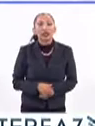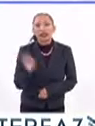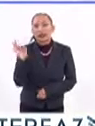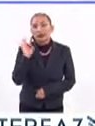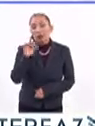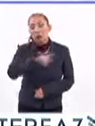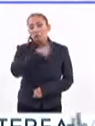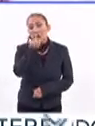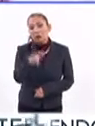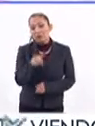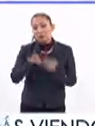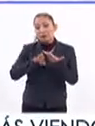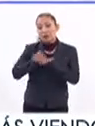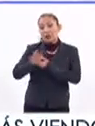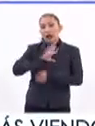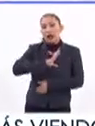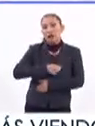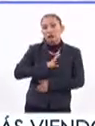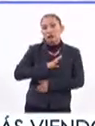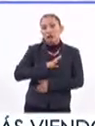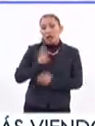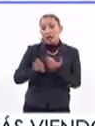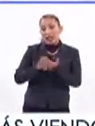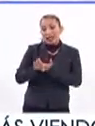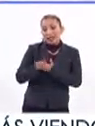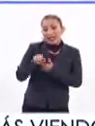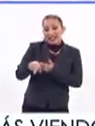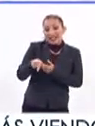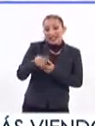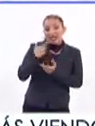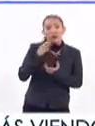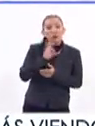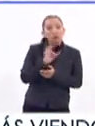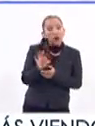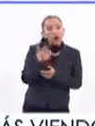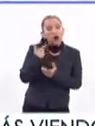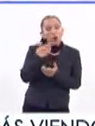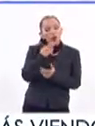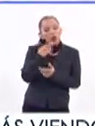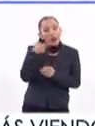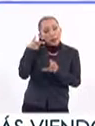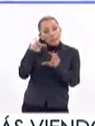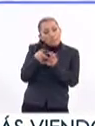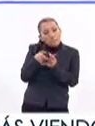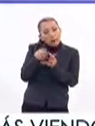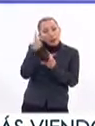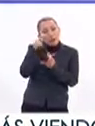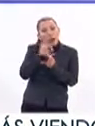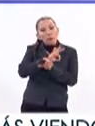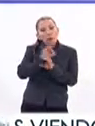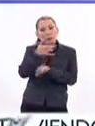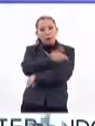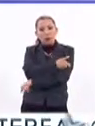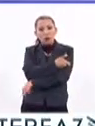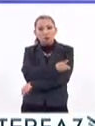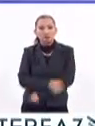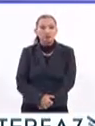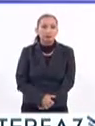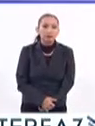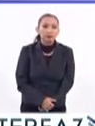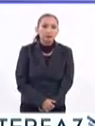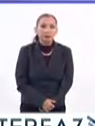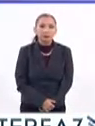posiblemente también prevención. En el sentido de la prevención, es posible que se pueda utilizar como una posible vacuna. Claro.